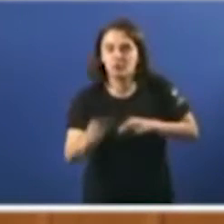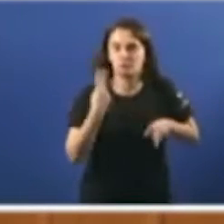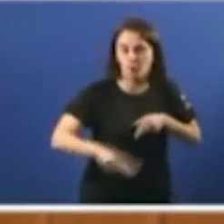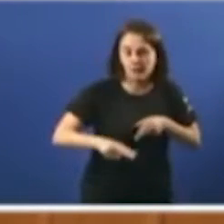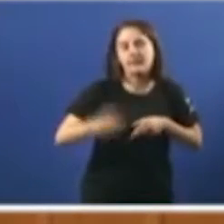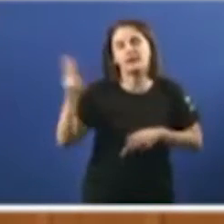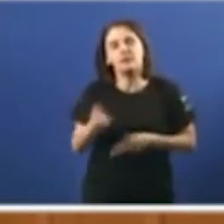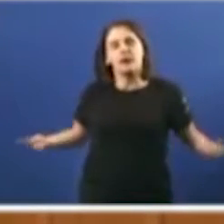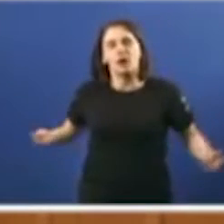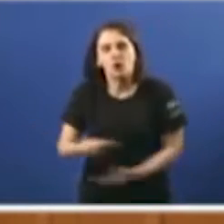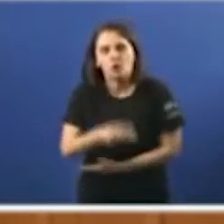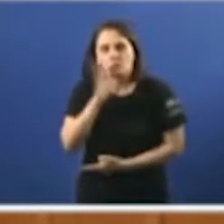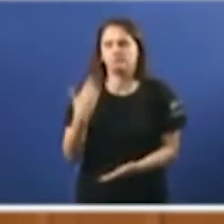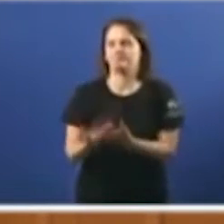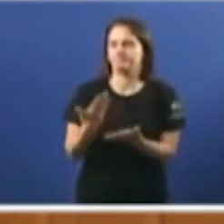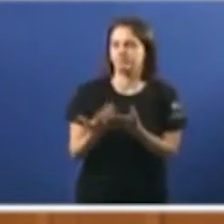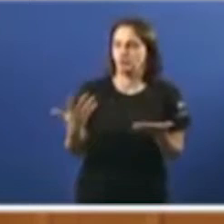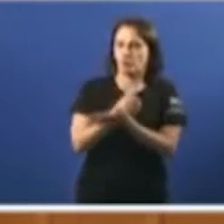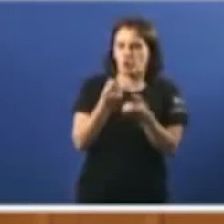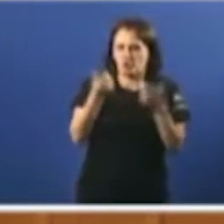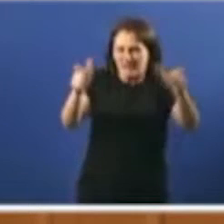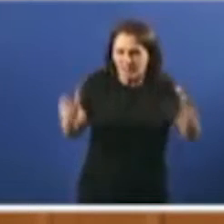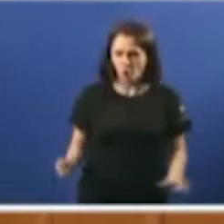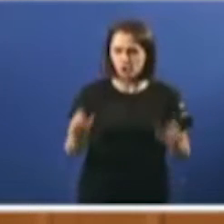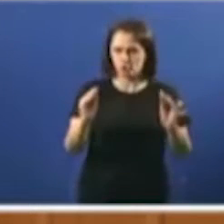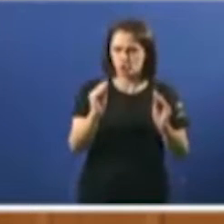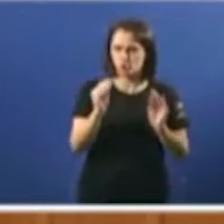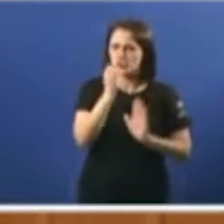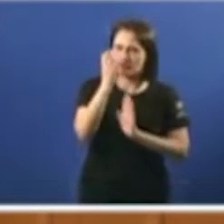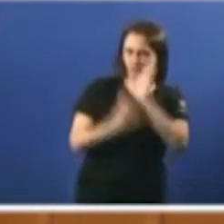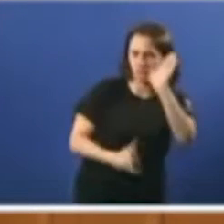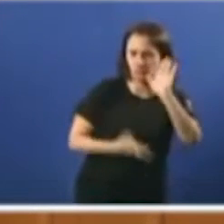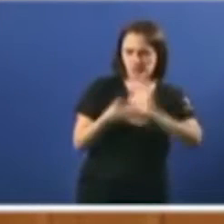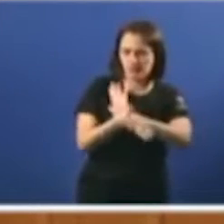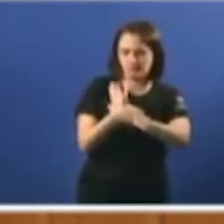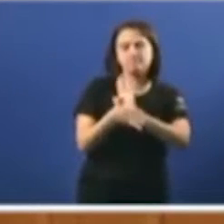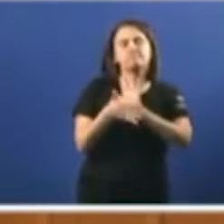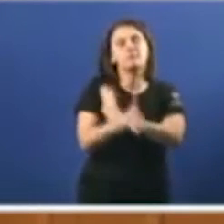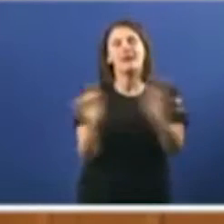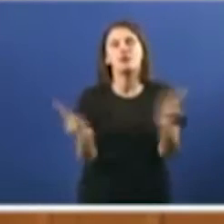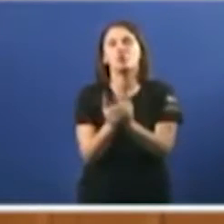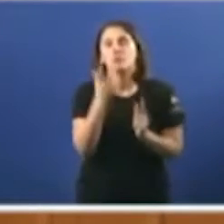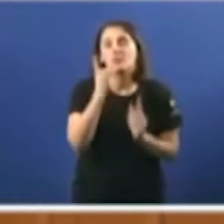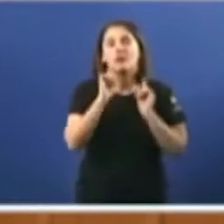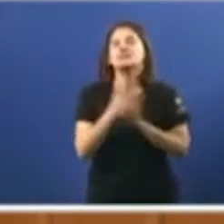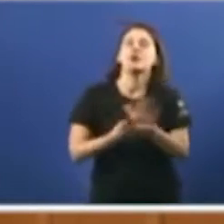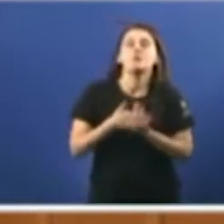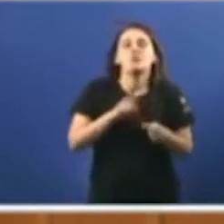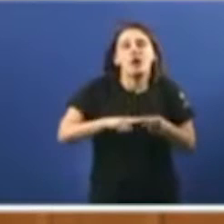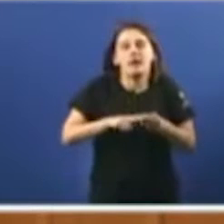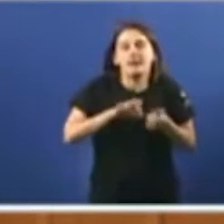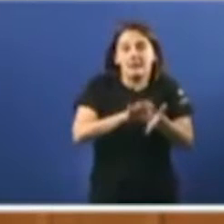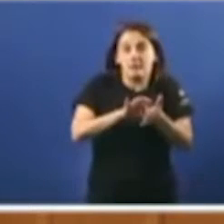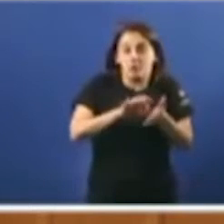políticos que se manifestan en case todas as seccións do seu informe que trataremos de comentar brevemente. Por exemplo, no que respecta a área de servicios